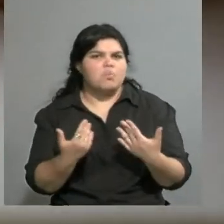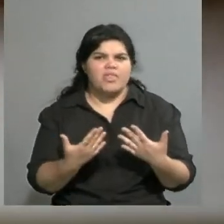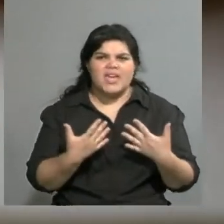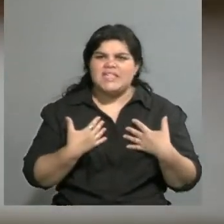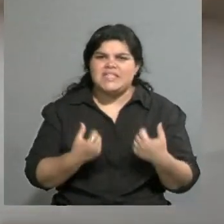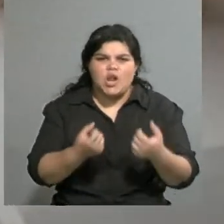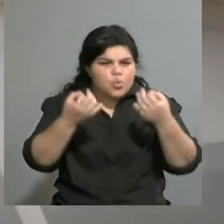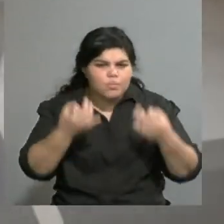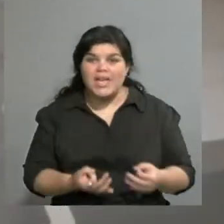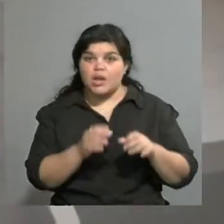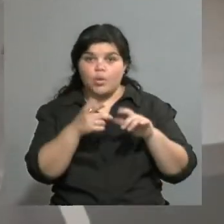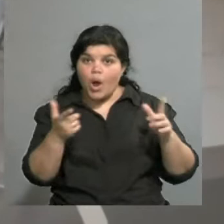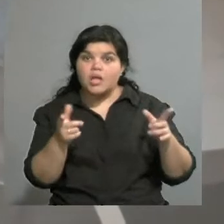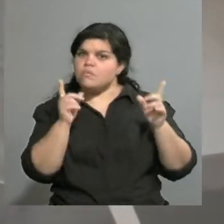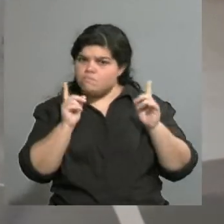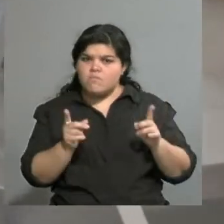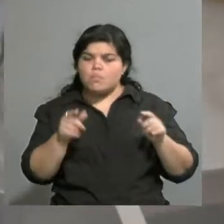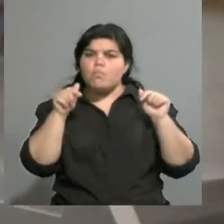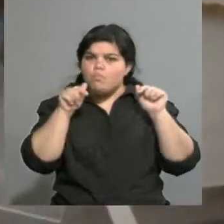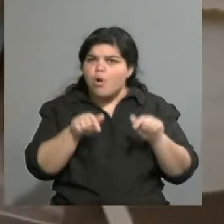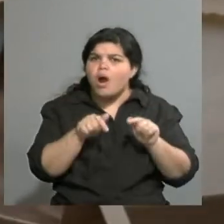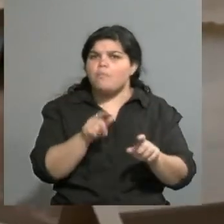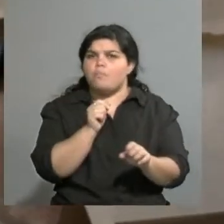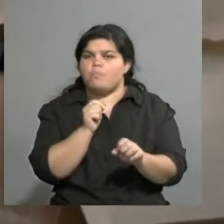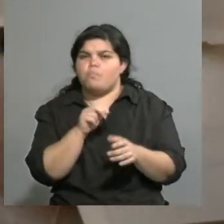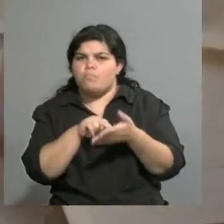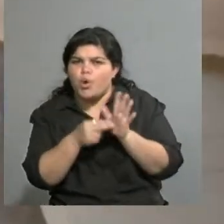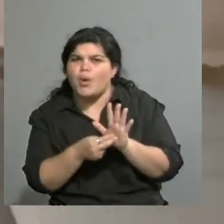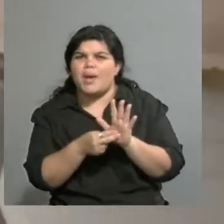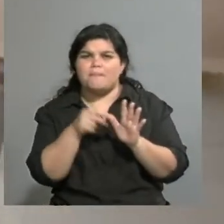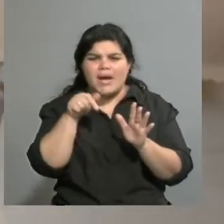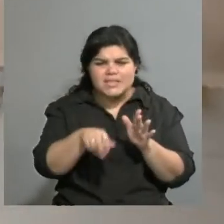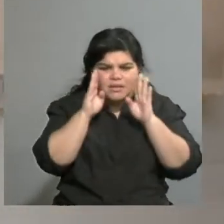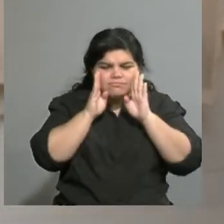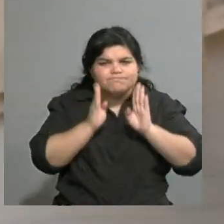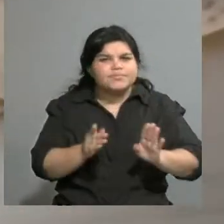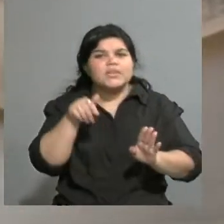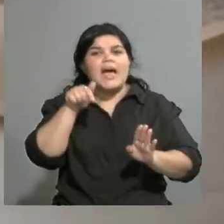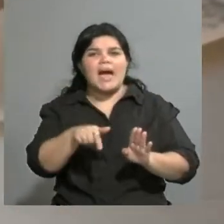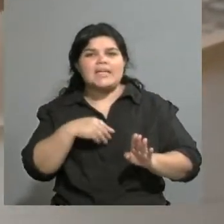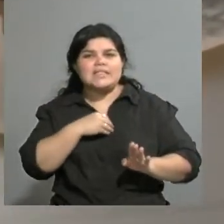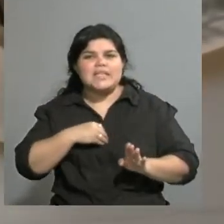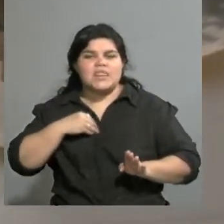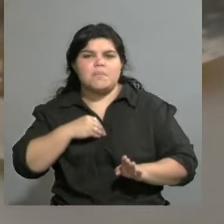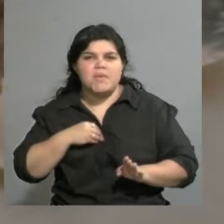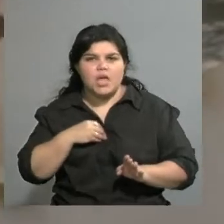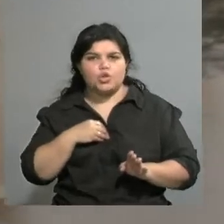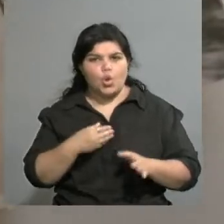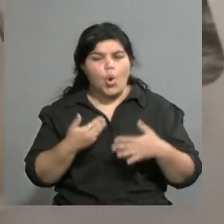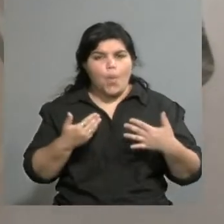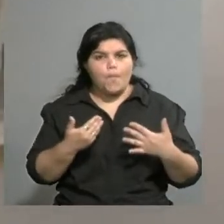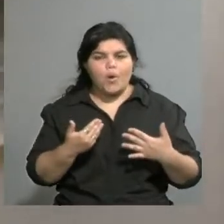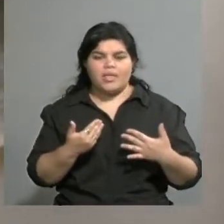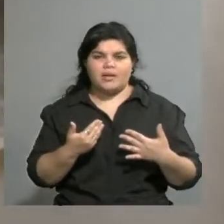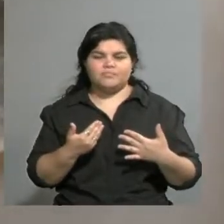atravesando en este momento. Y nosotros o alguien que tengamos cerca, y creo que eso es lo más hermoso de la obra, y del posicionamiento